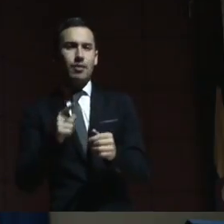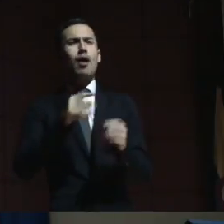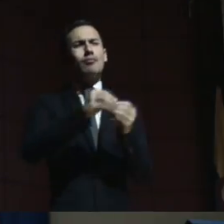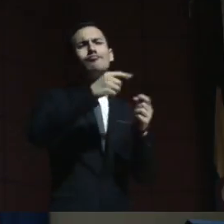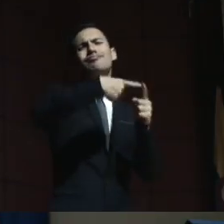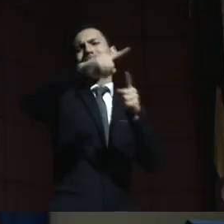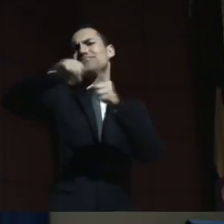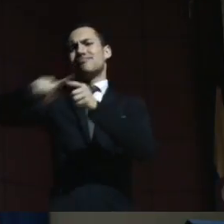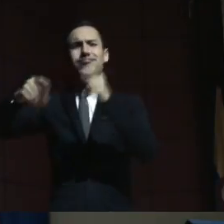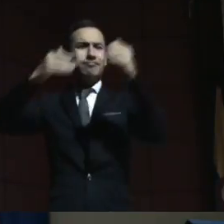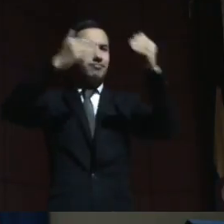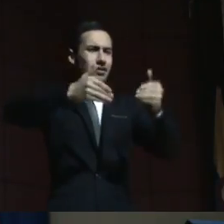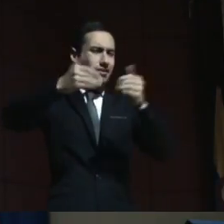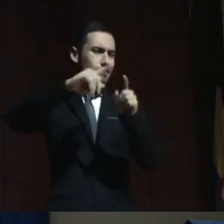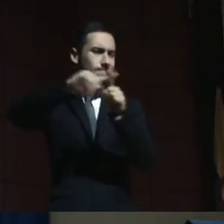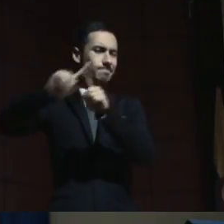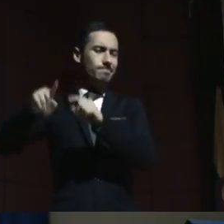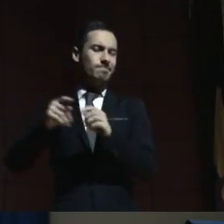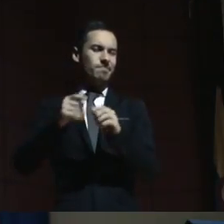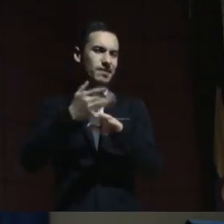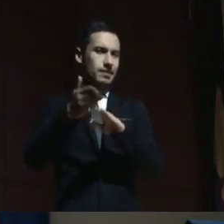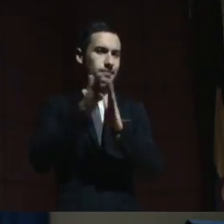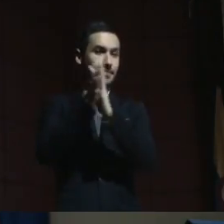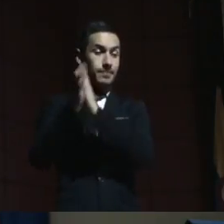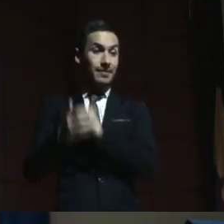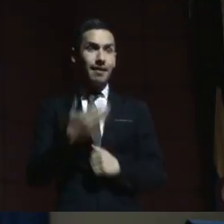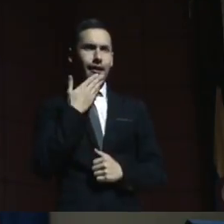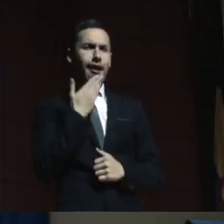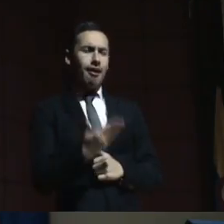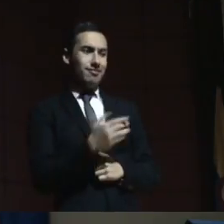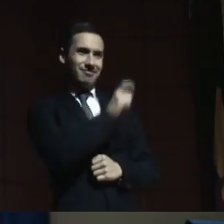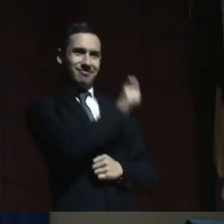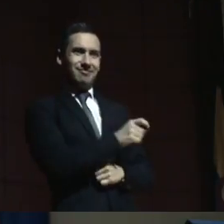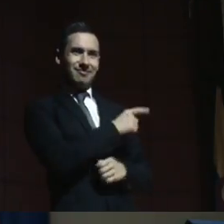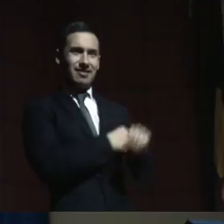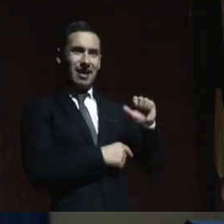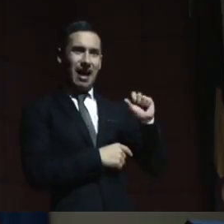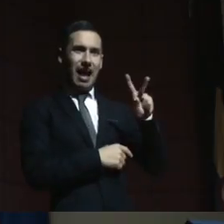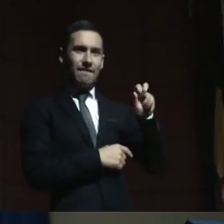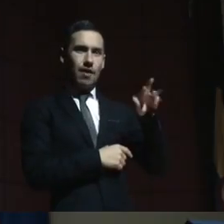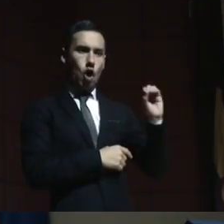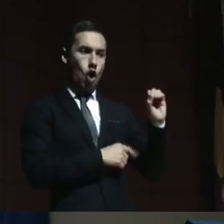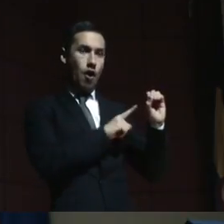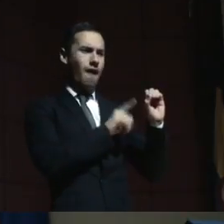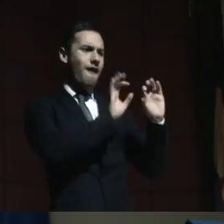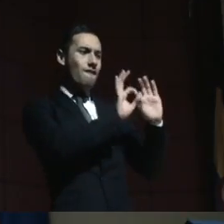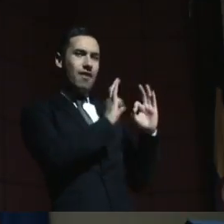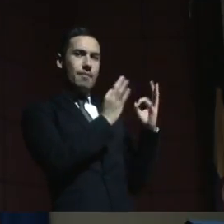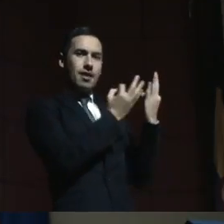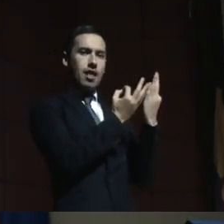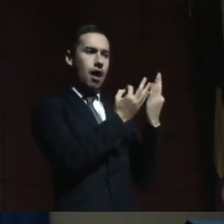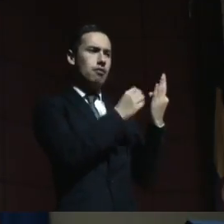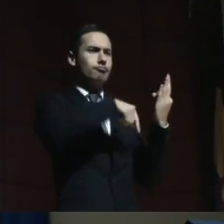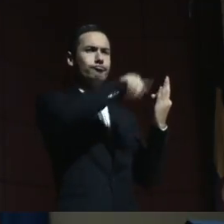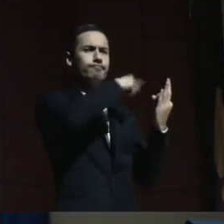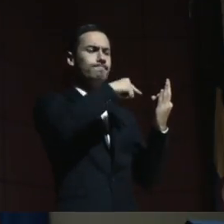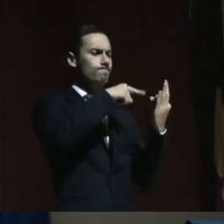Pero, gracias a que Álvaro tuvo una familia que creyó en él, que tal vez,